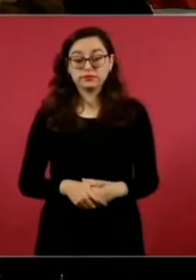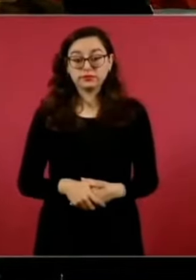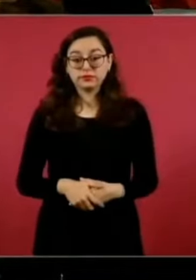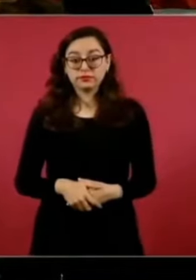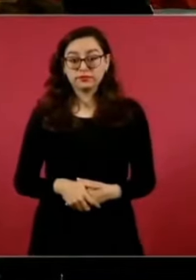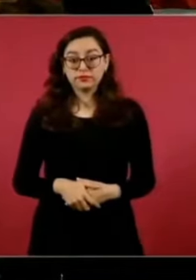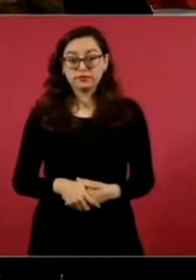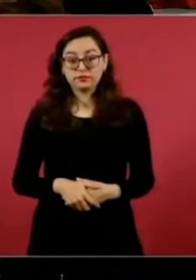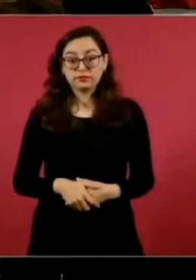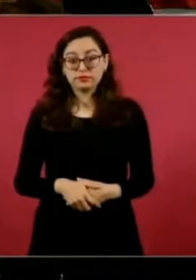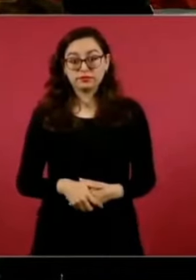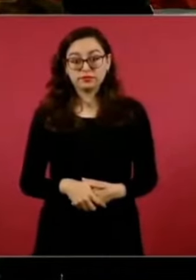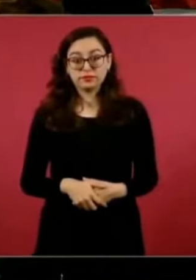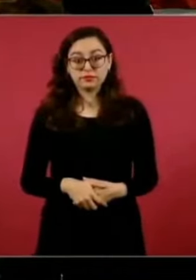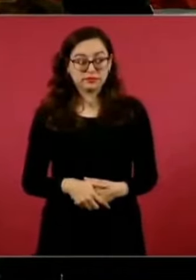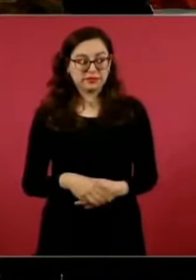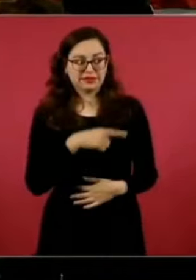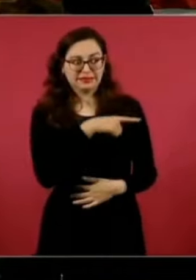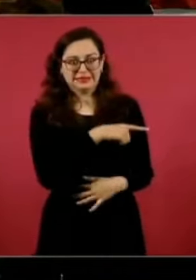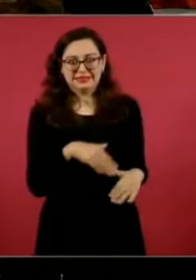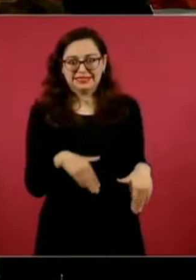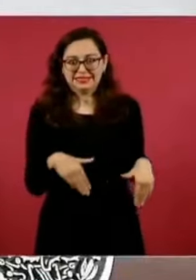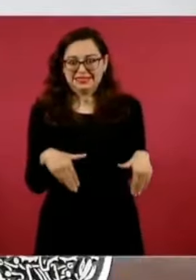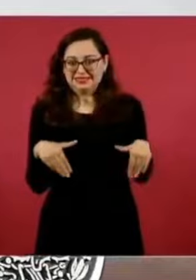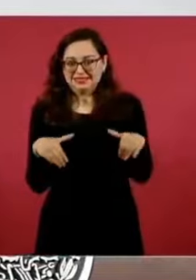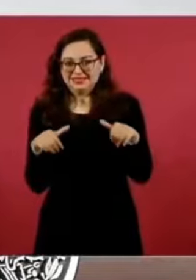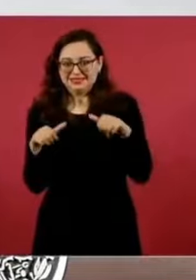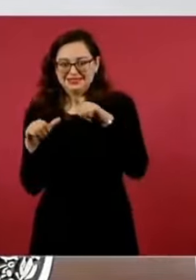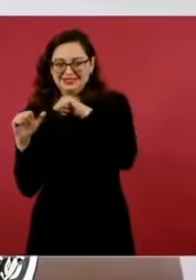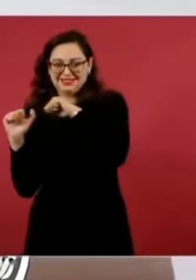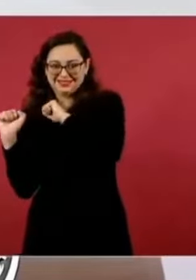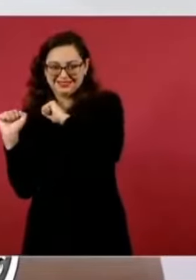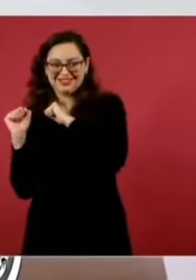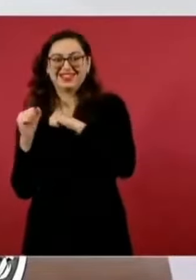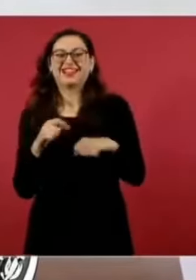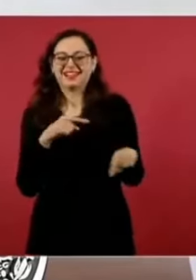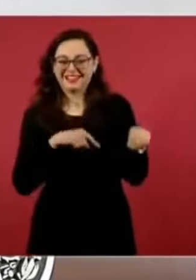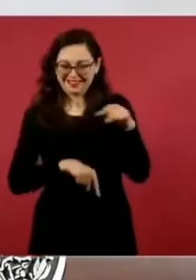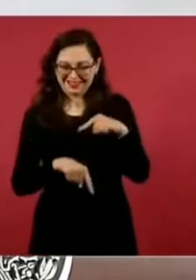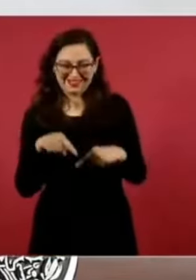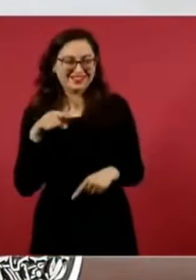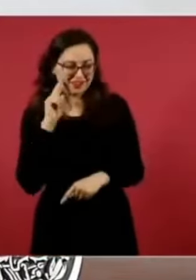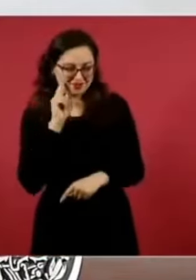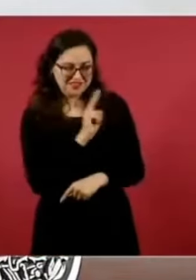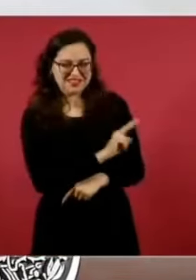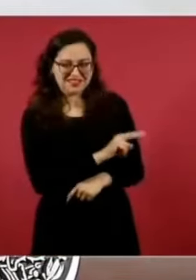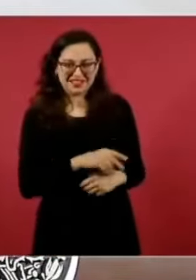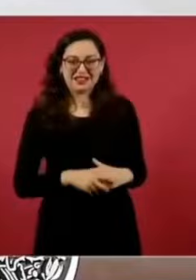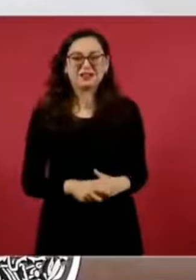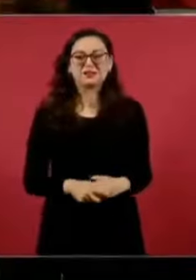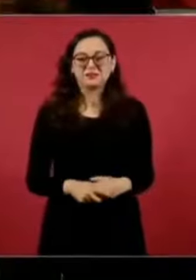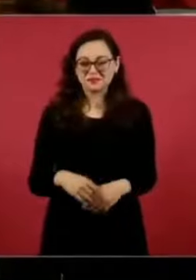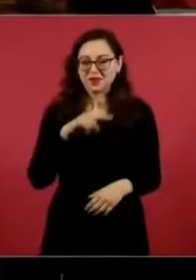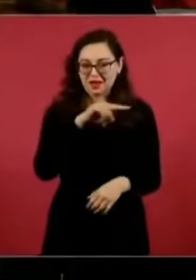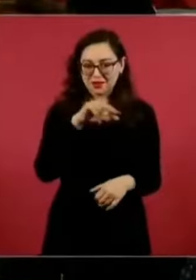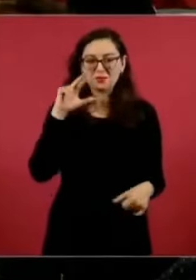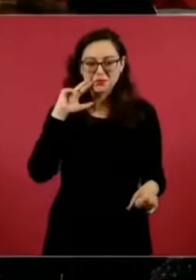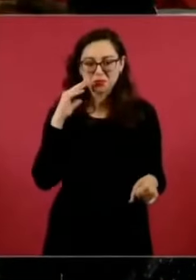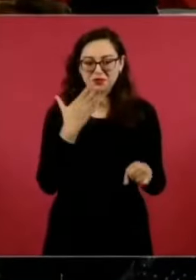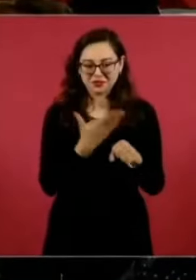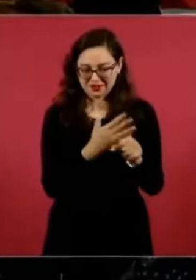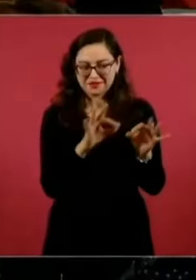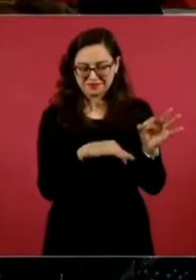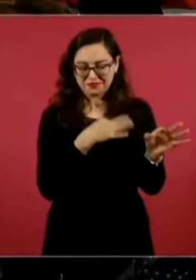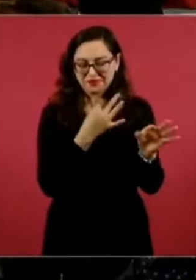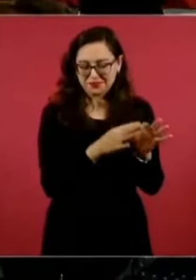se está protegiendo el director, este, es que es muy responsable, soy,